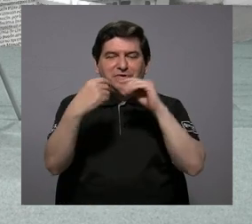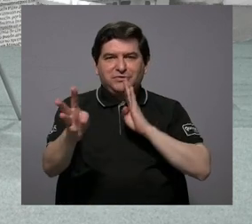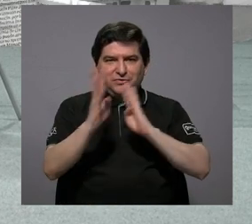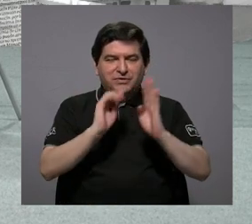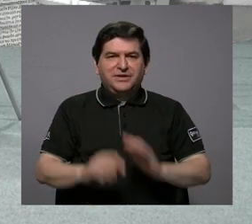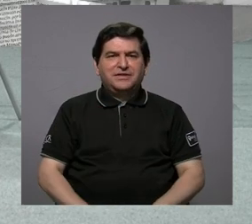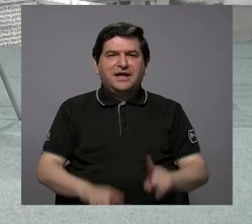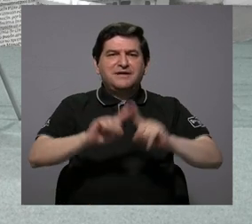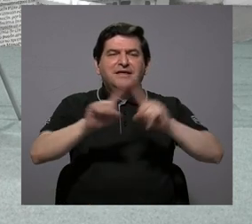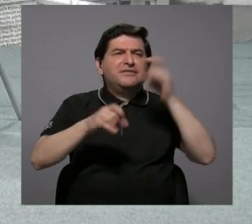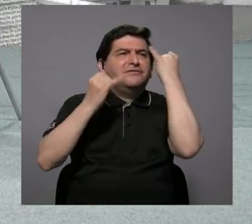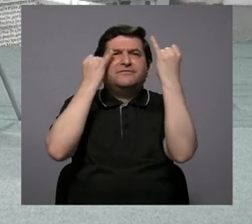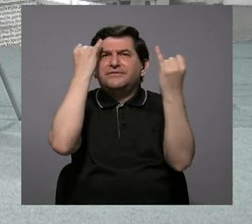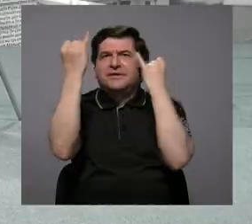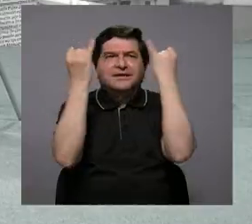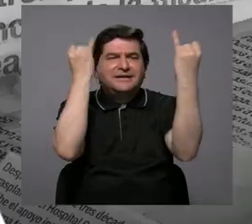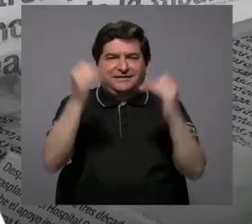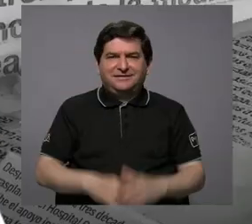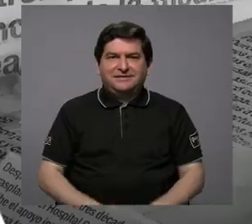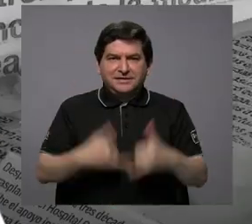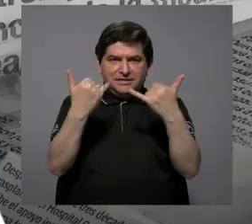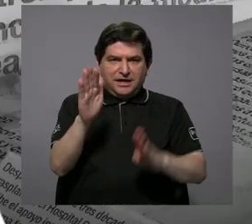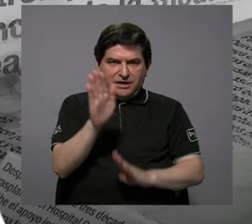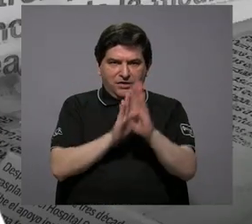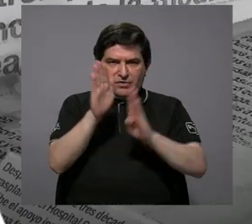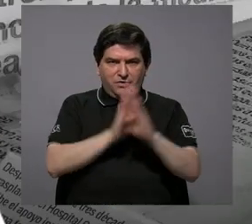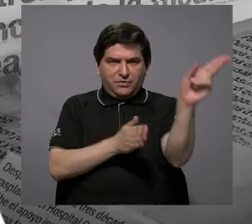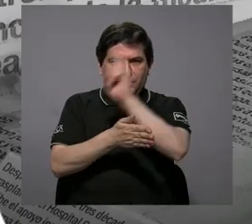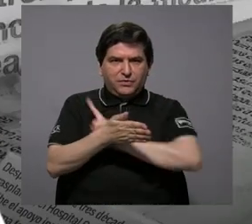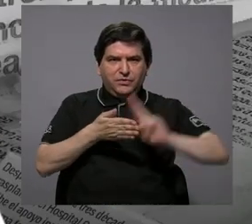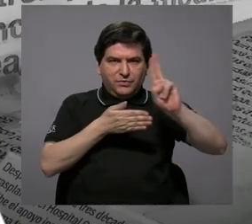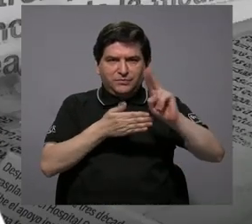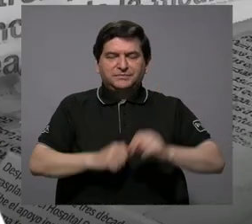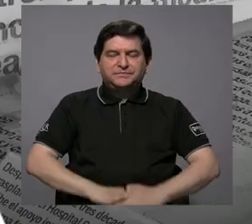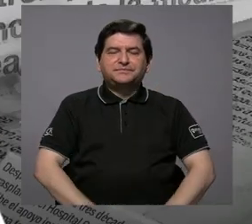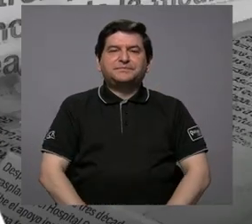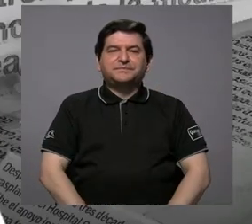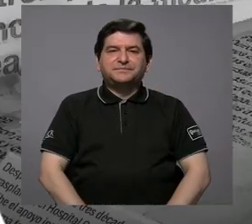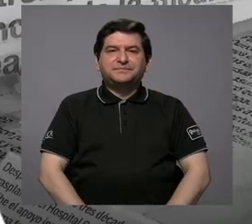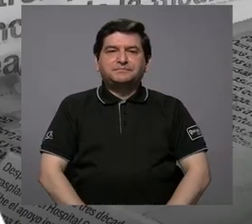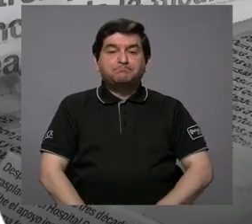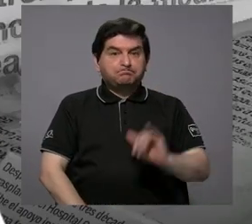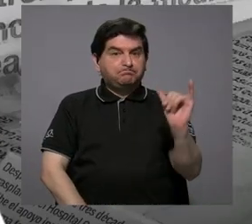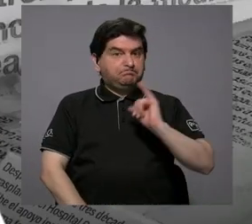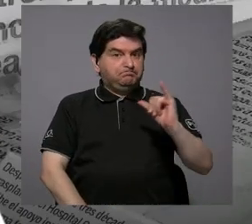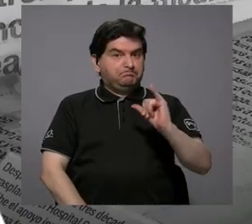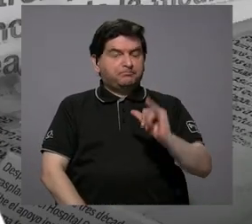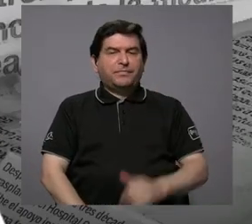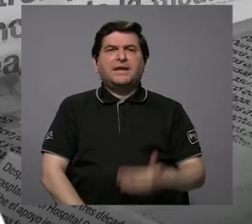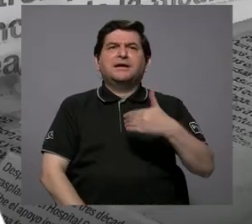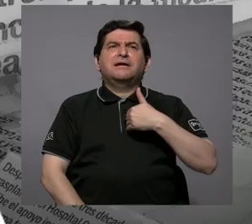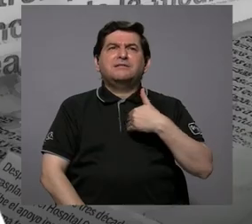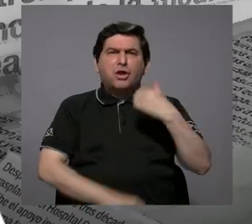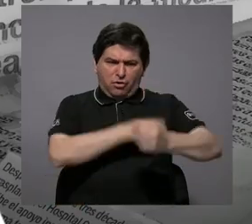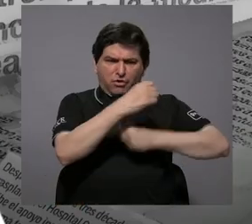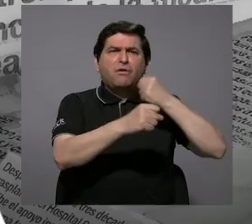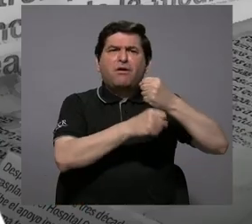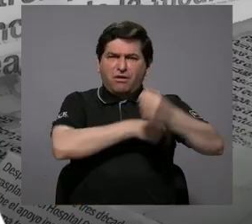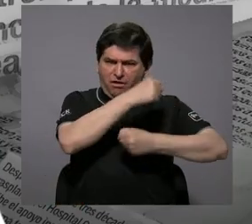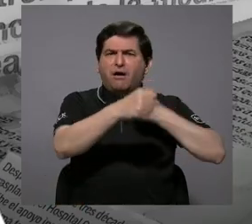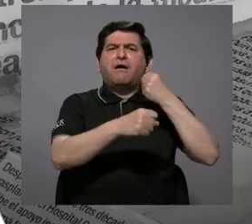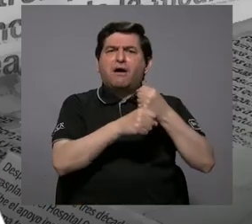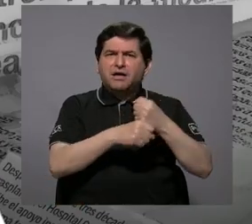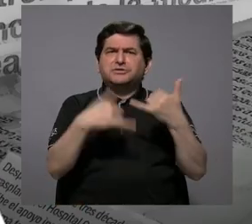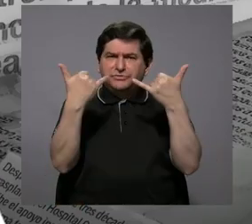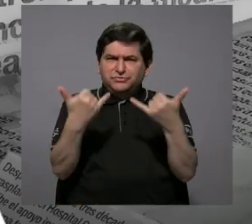usted de una serie de iniciativas en realidad que se están desarrollando en la universidad, que también tiene algunos años, muchas de